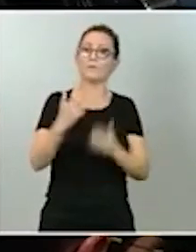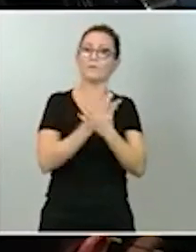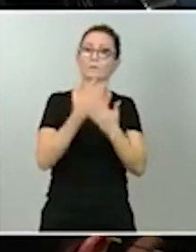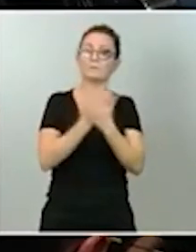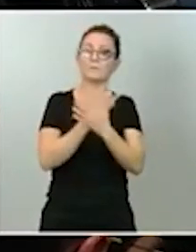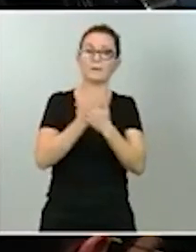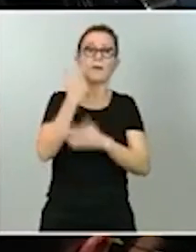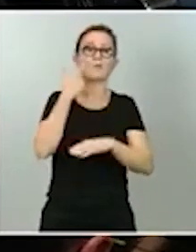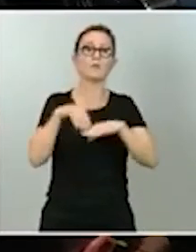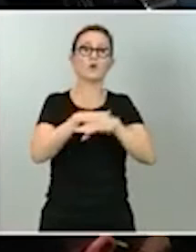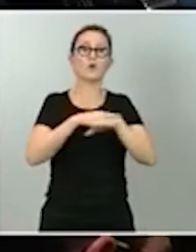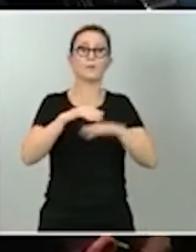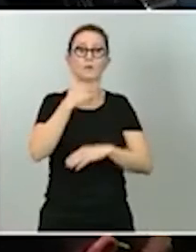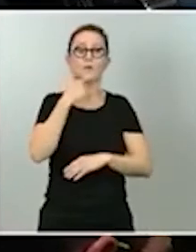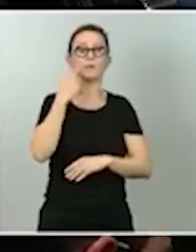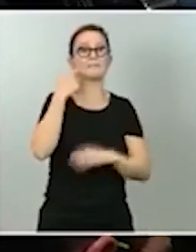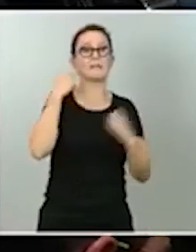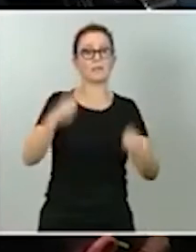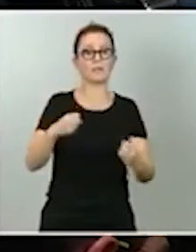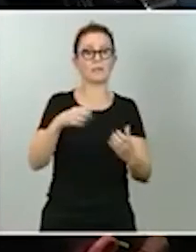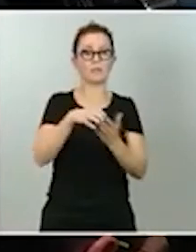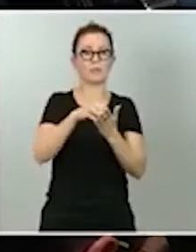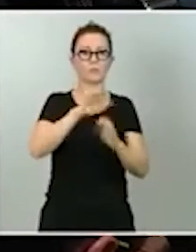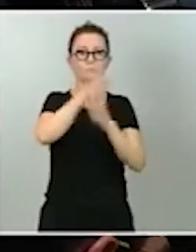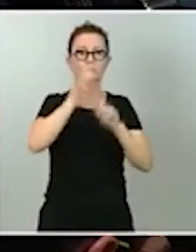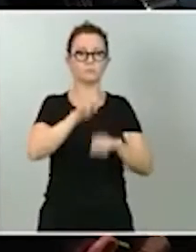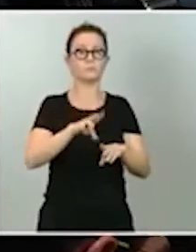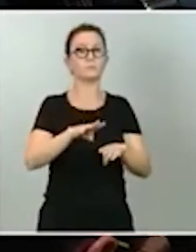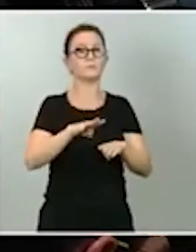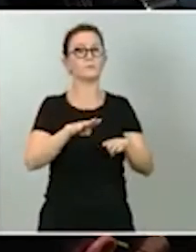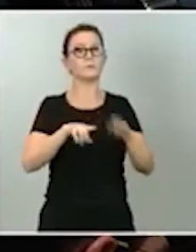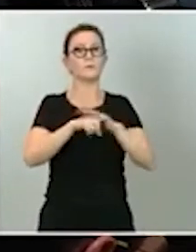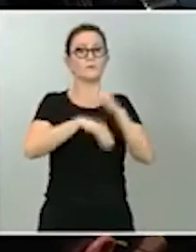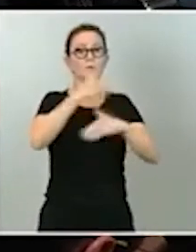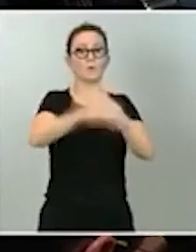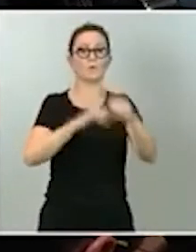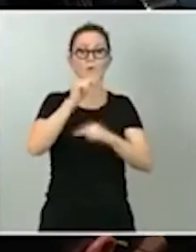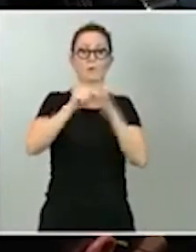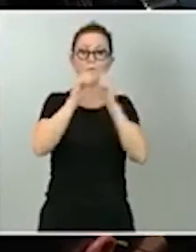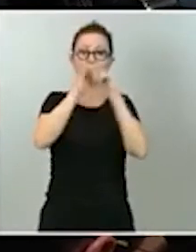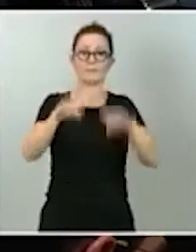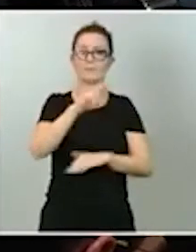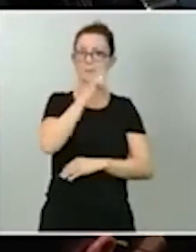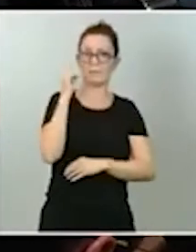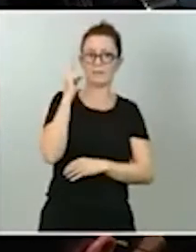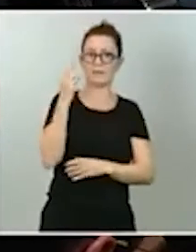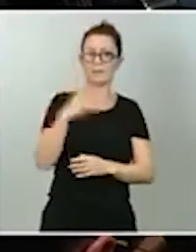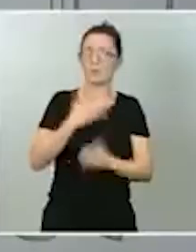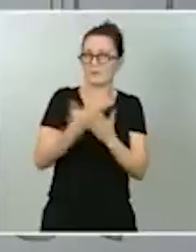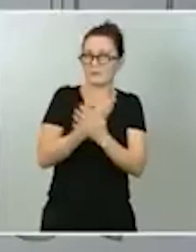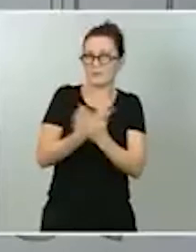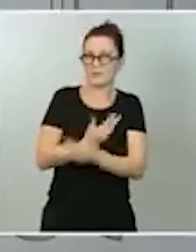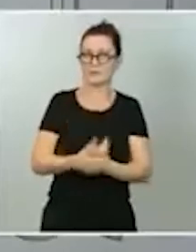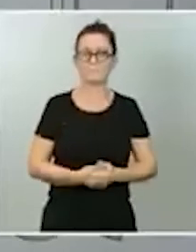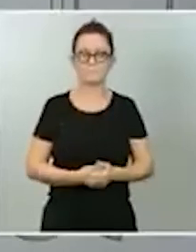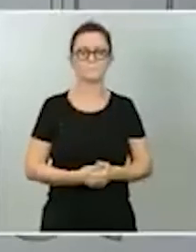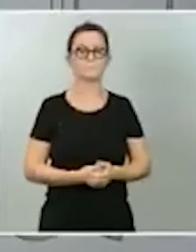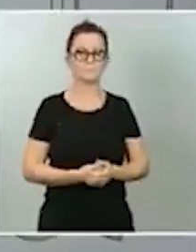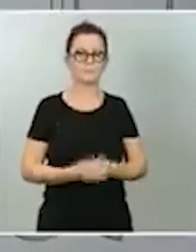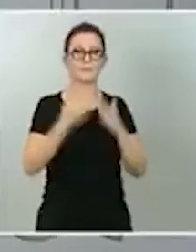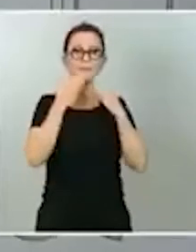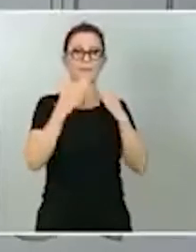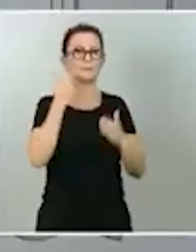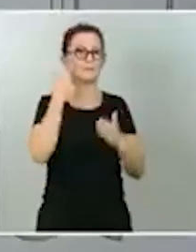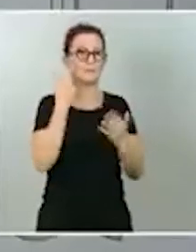Sanidad se sostiene que hay dudas sobre la evolución de la pandemia en Madrid? Muchísimas gracias. Sí, gracias, Yolanda. Y rápidamente,